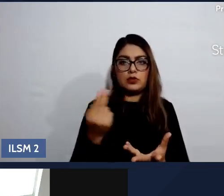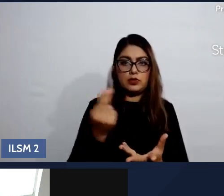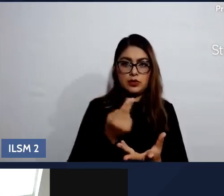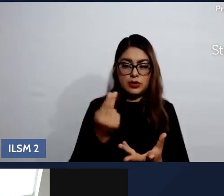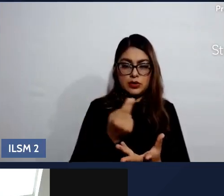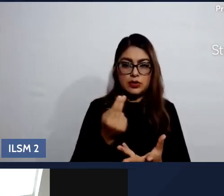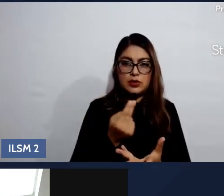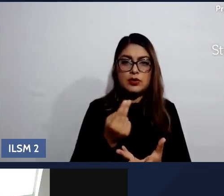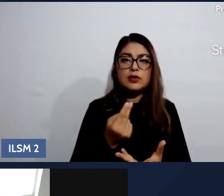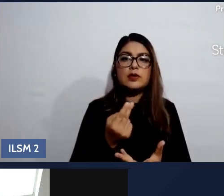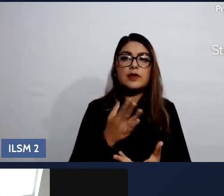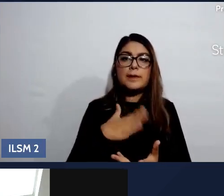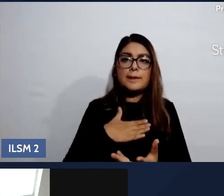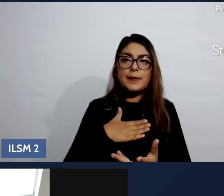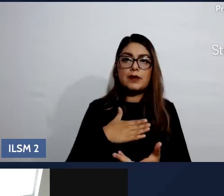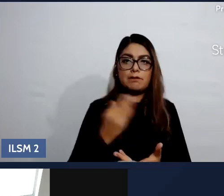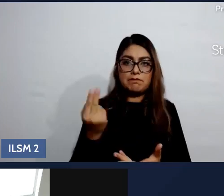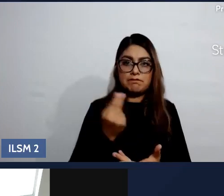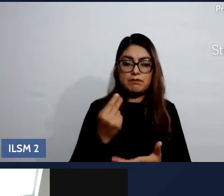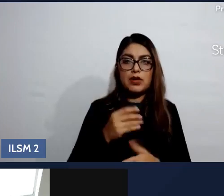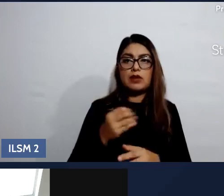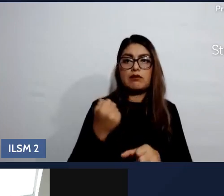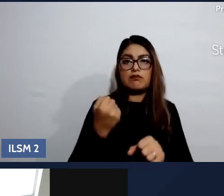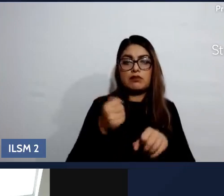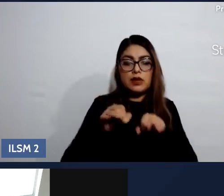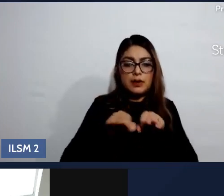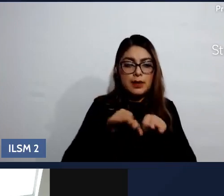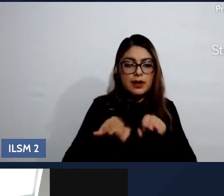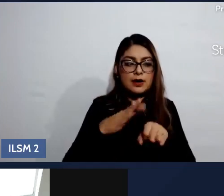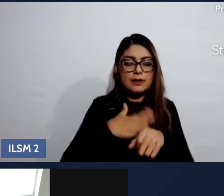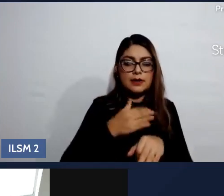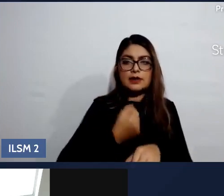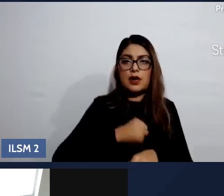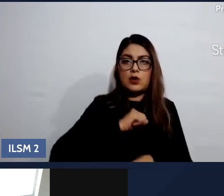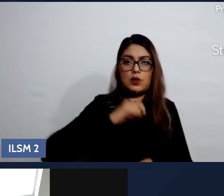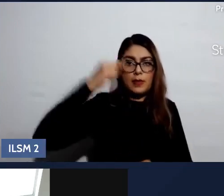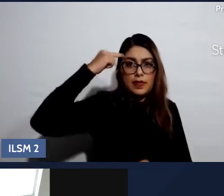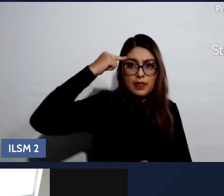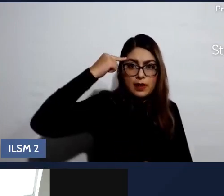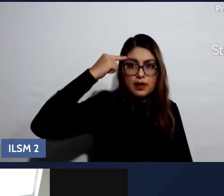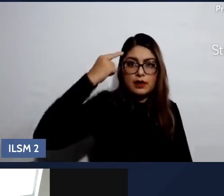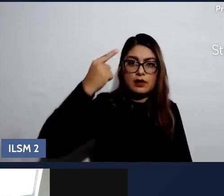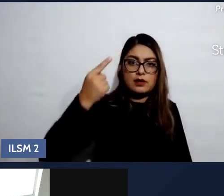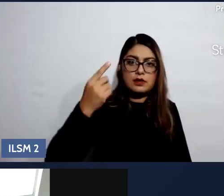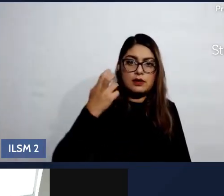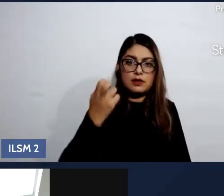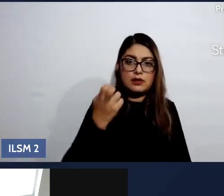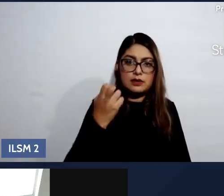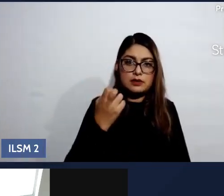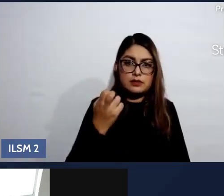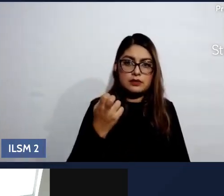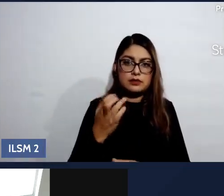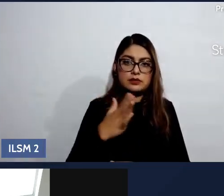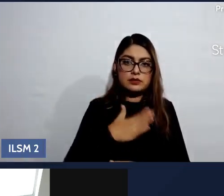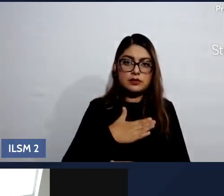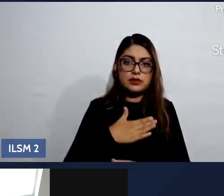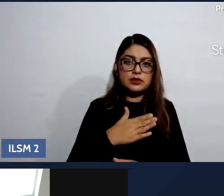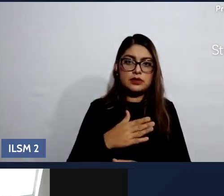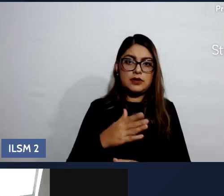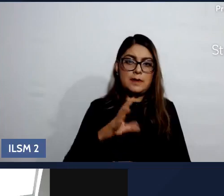tenemos que trabajar y que tiene que ver con la salud mental. Justo por eso cambió nuestro nombre, ¿no? De un MKPA, que era